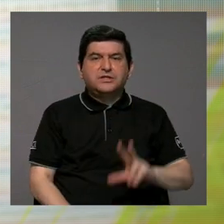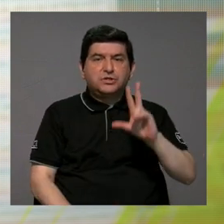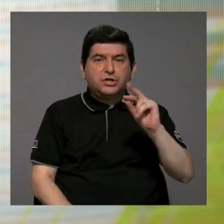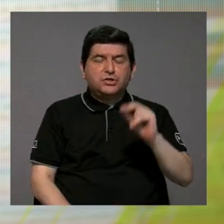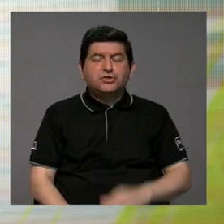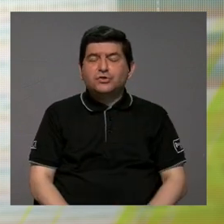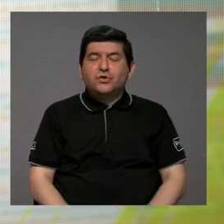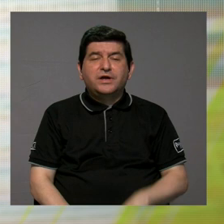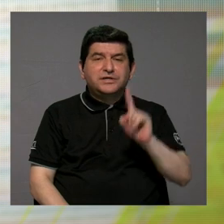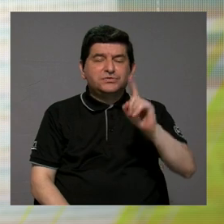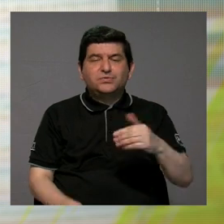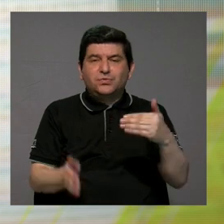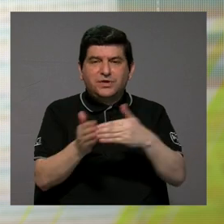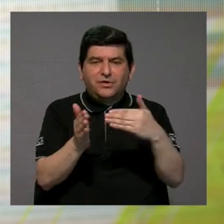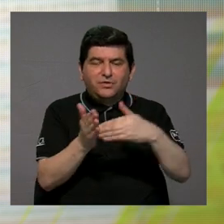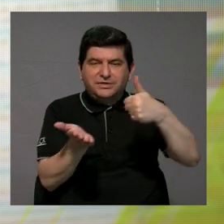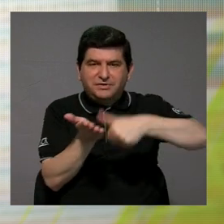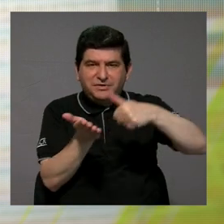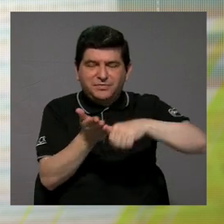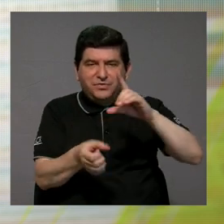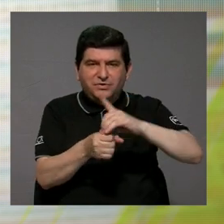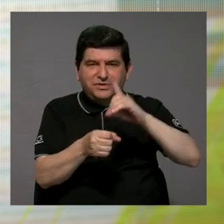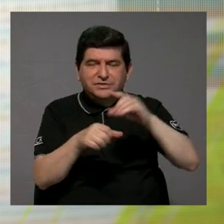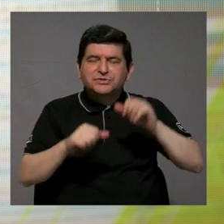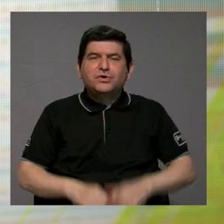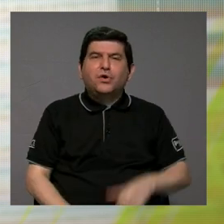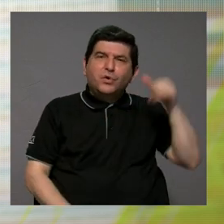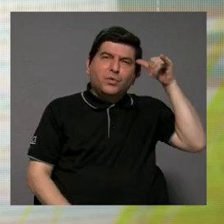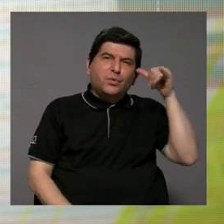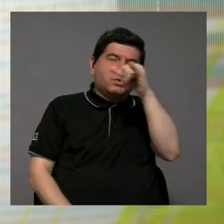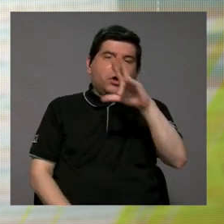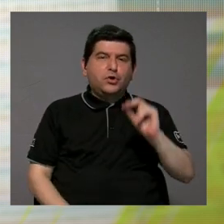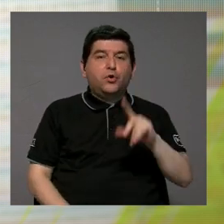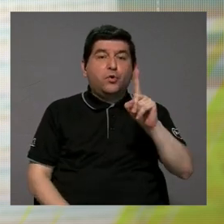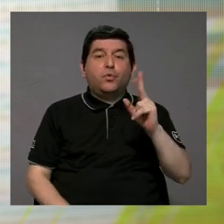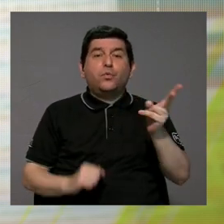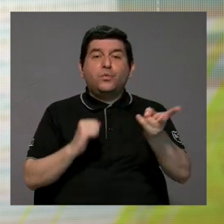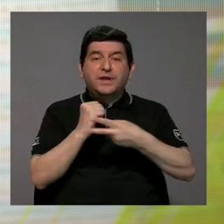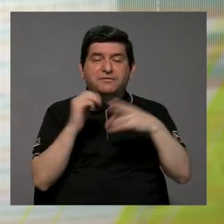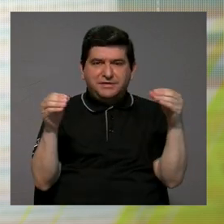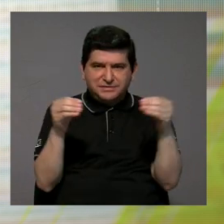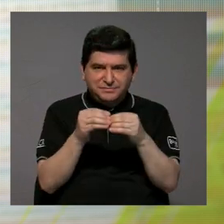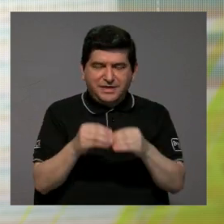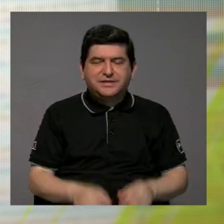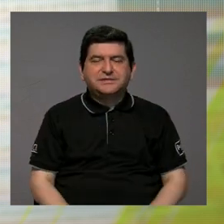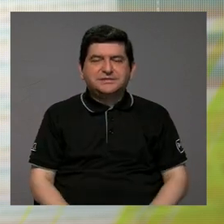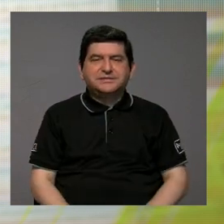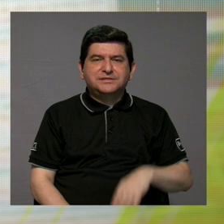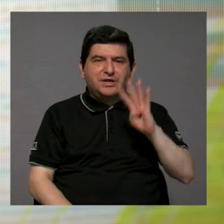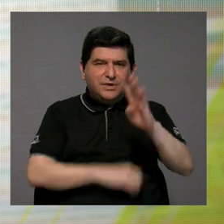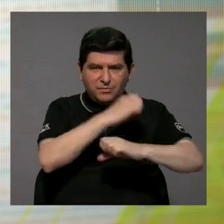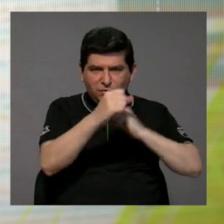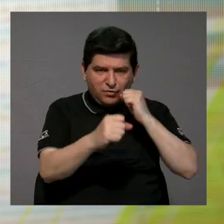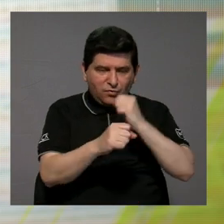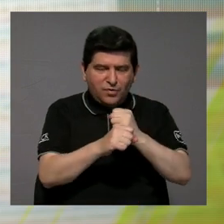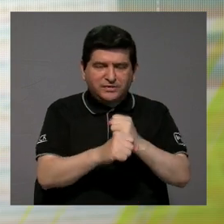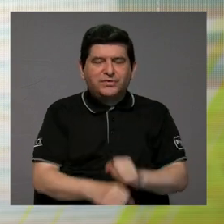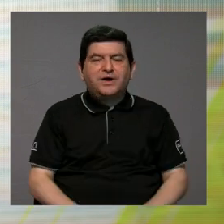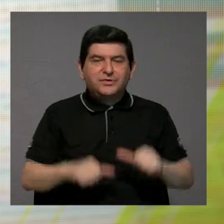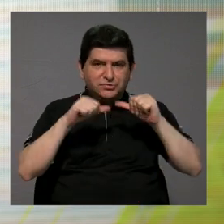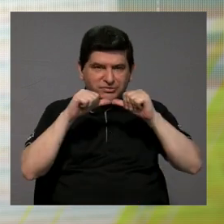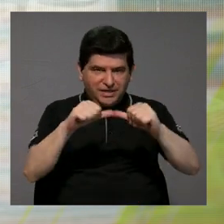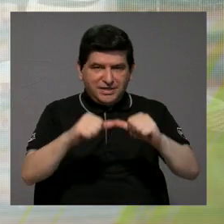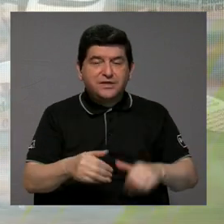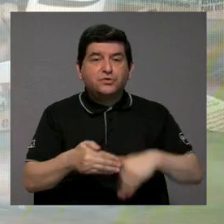decir, no es una reelección indefinida. Es una reelección solo por un periodo más. Las personas se tienen que ir para su casa por cuatro años y pueden volver otra vez.